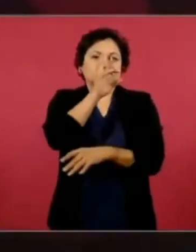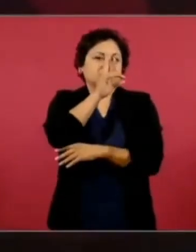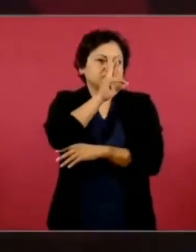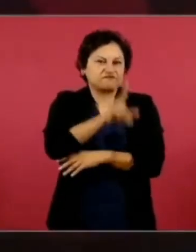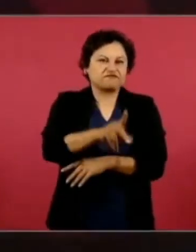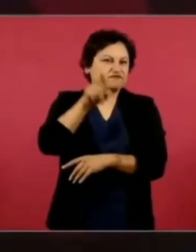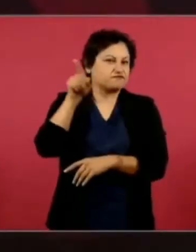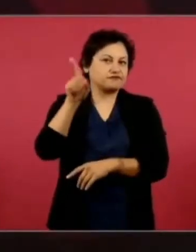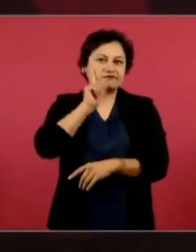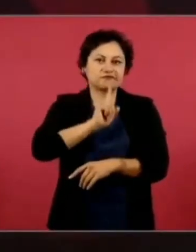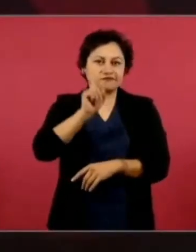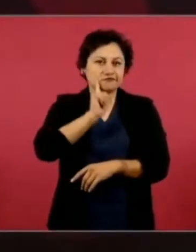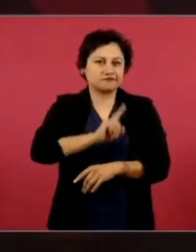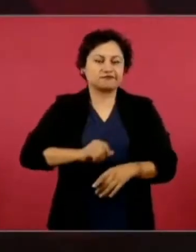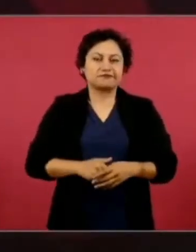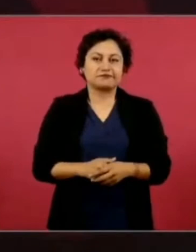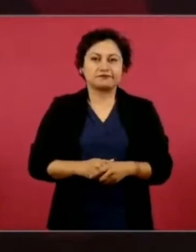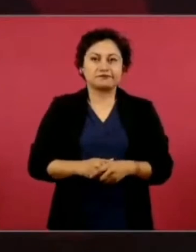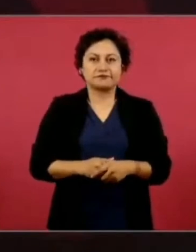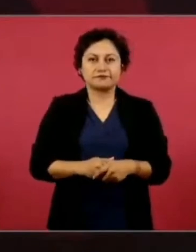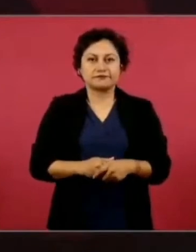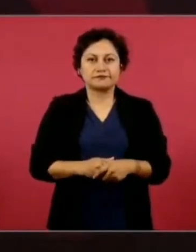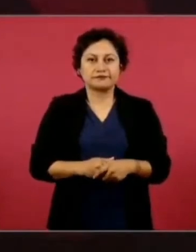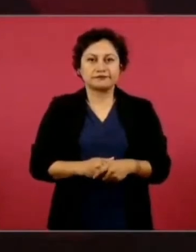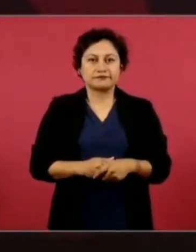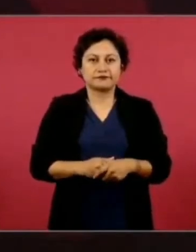una mujer de nación,